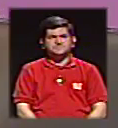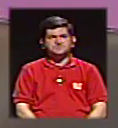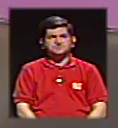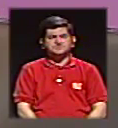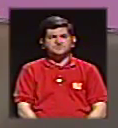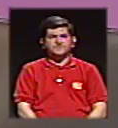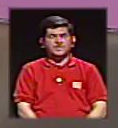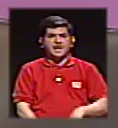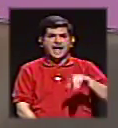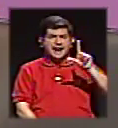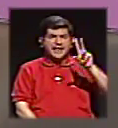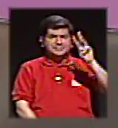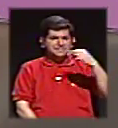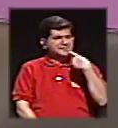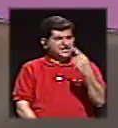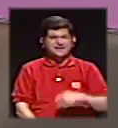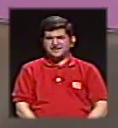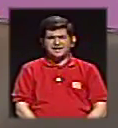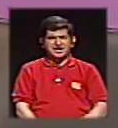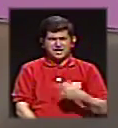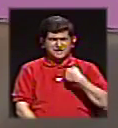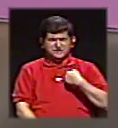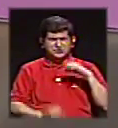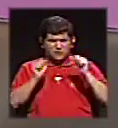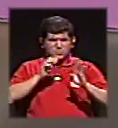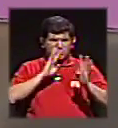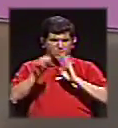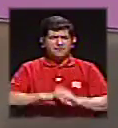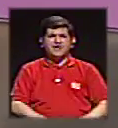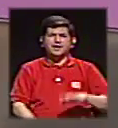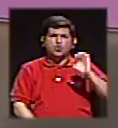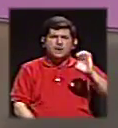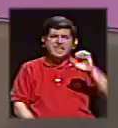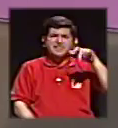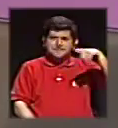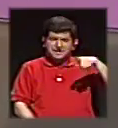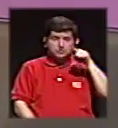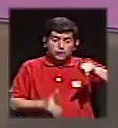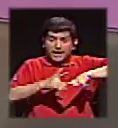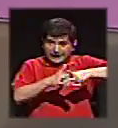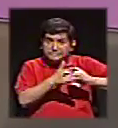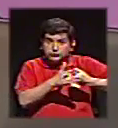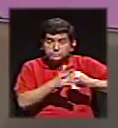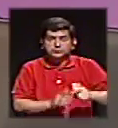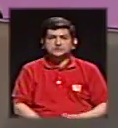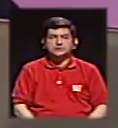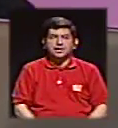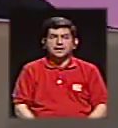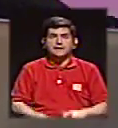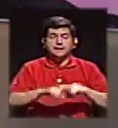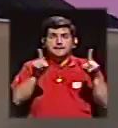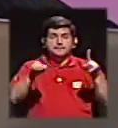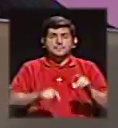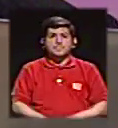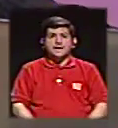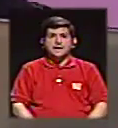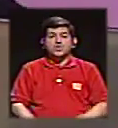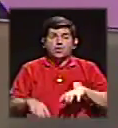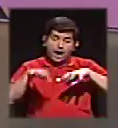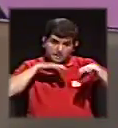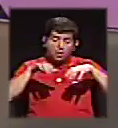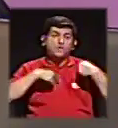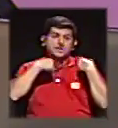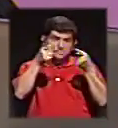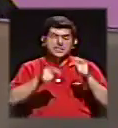a doña Larisa Minsky, Larisa, yo puedo ir a hablar con Pastora que es el que originó todo esto, pero bueno, hay que mover los huesitos